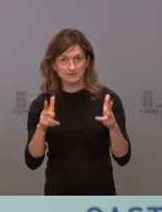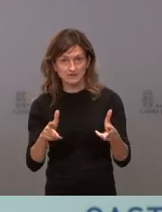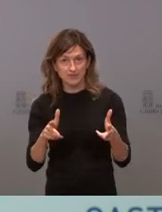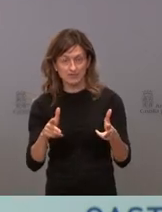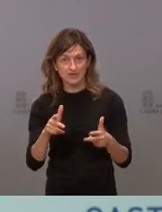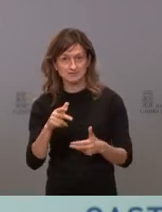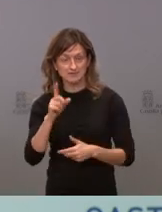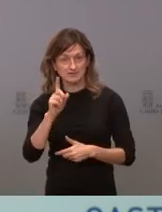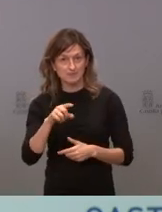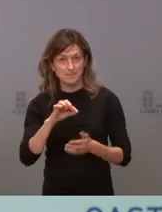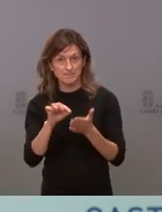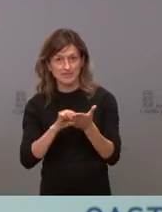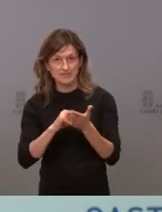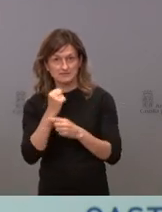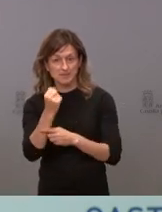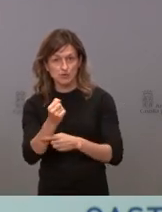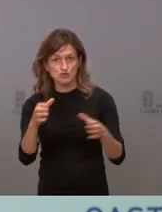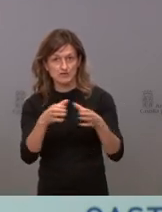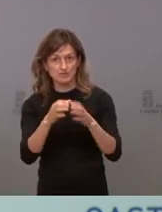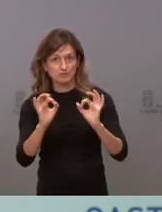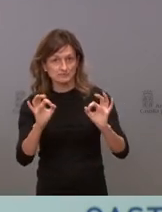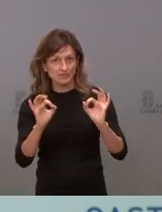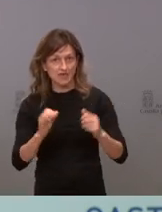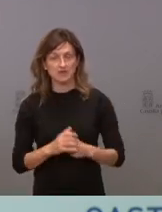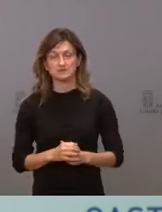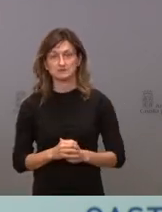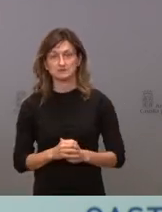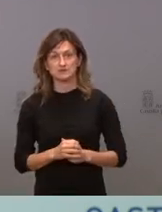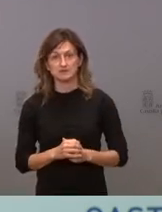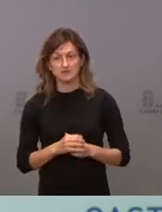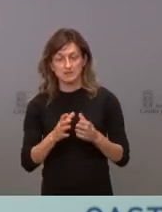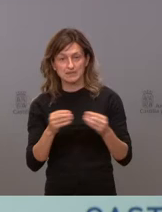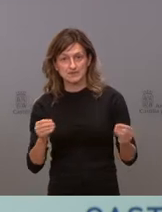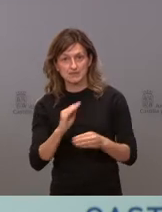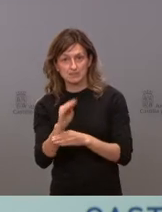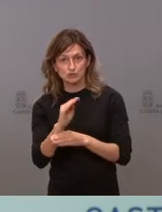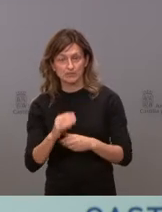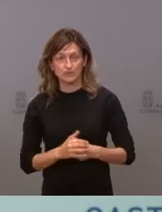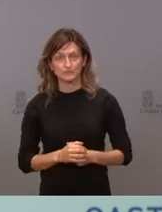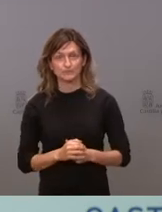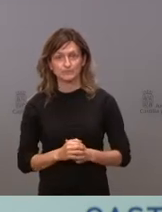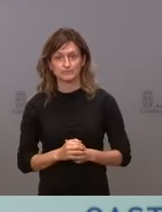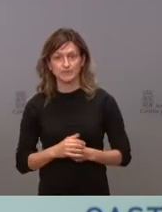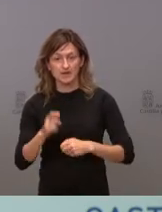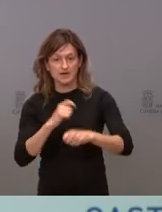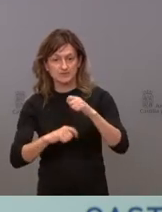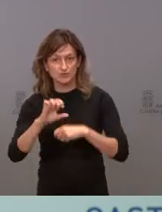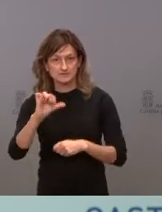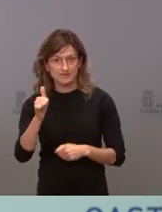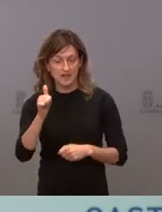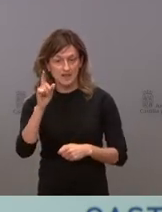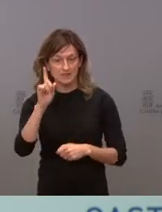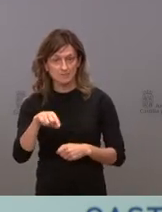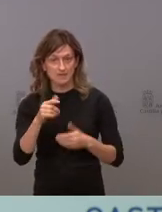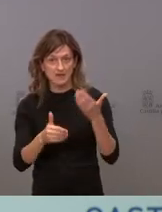un decreto ley de medidas de apoyo de equipos especiales, suministro de material de protección. La asociación estatal, también la evaluación